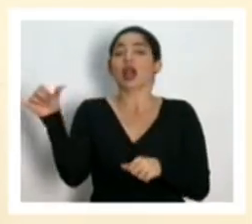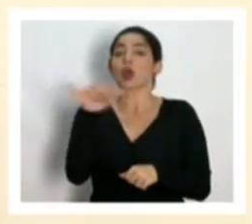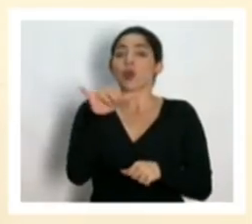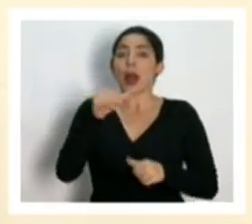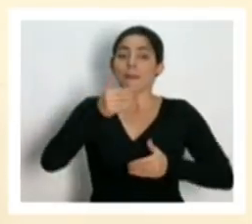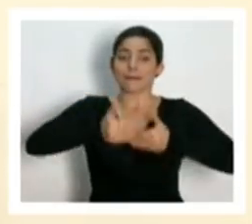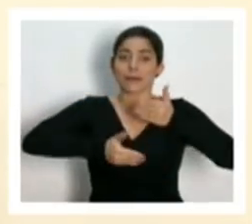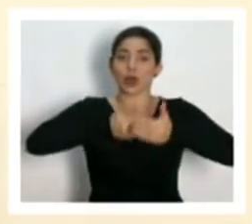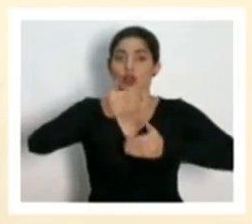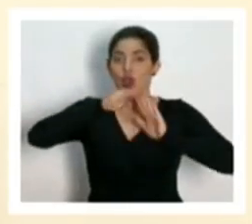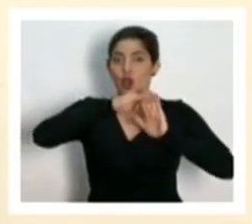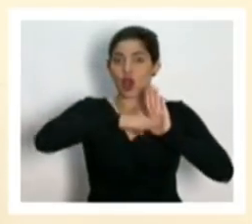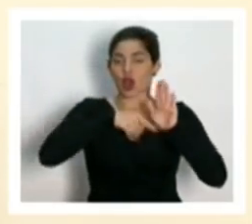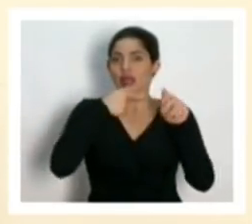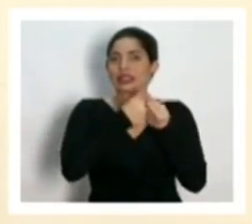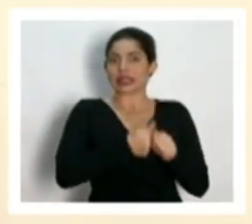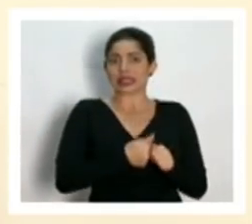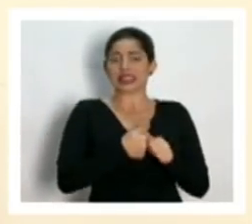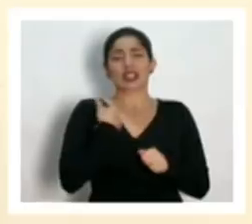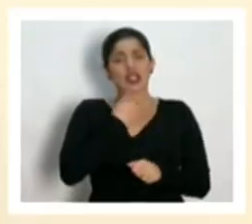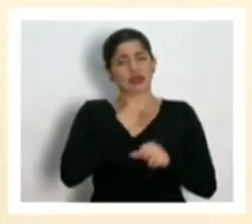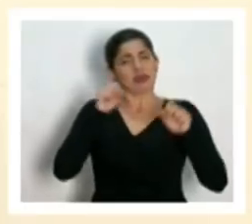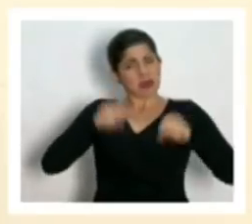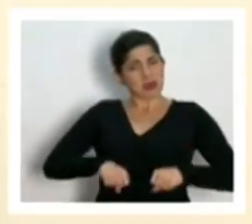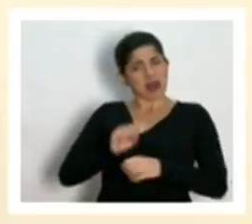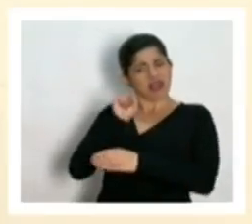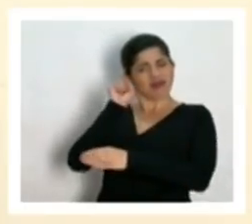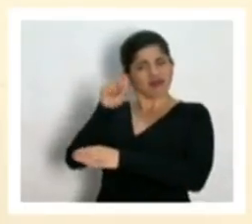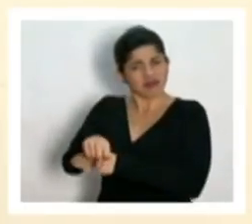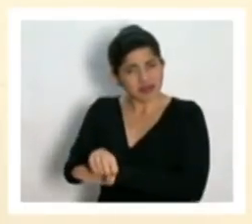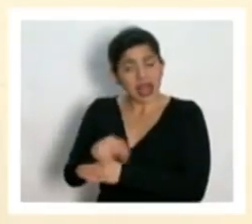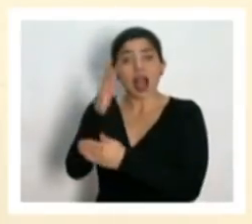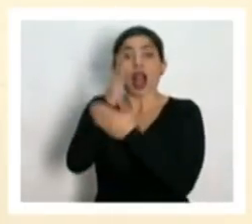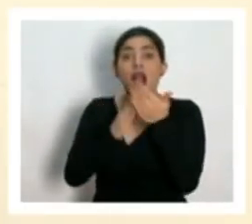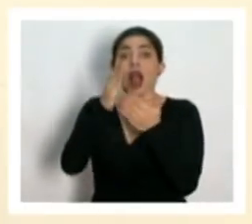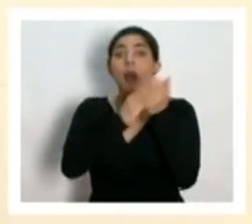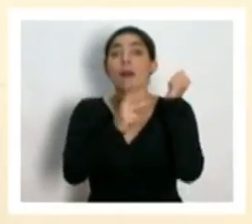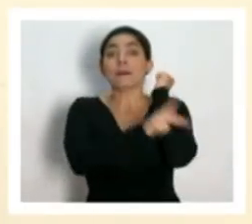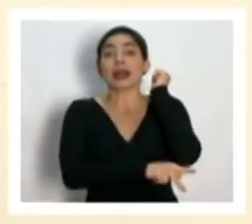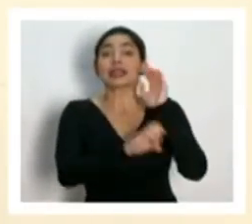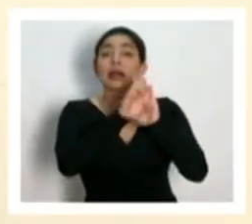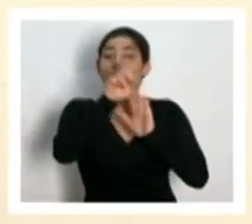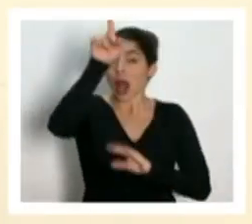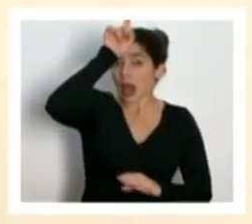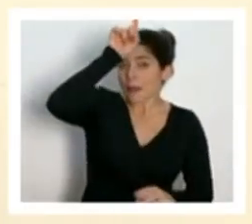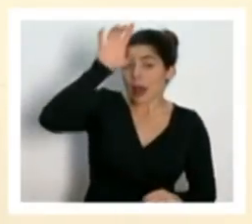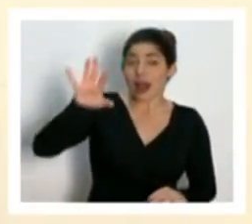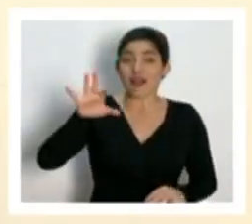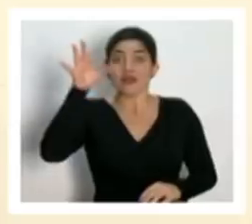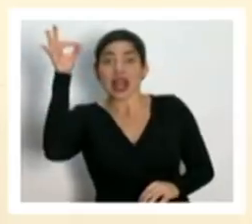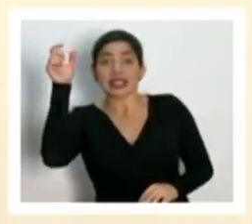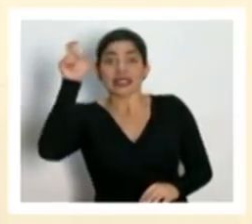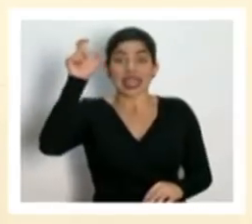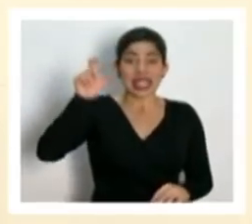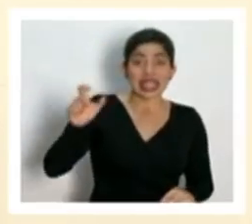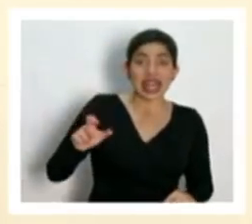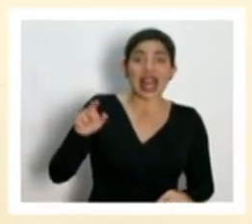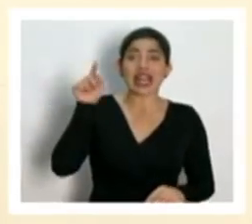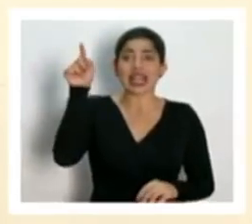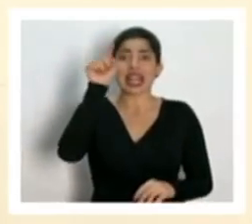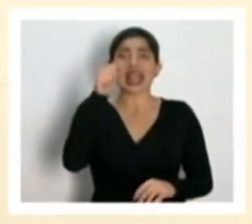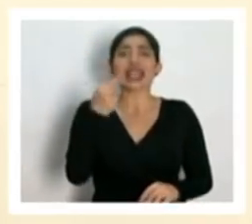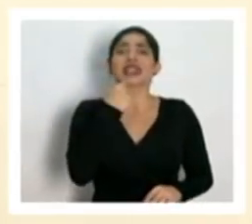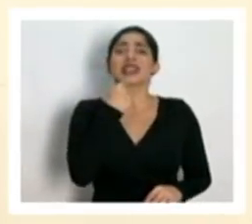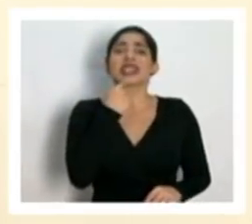los protocolos ganemos esta batalla hay países como en Alemania como en Francia como en Italia que están